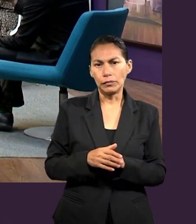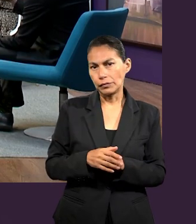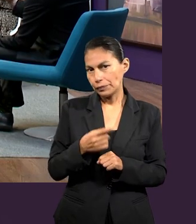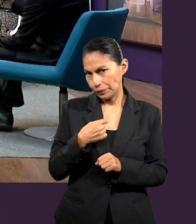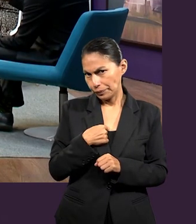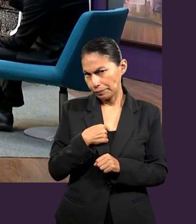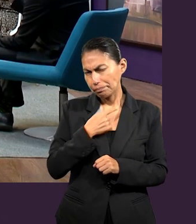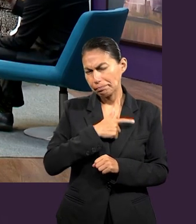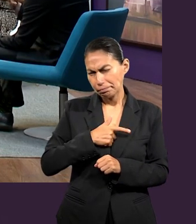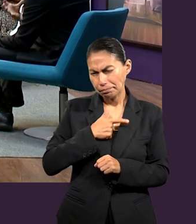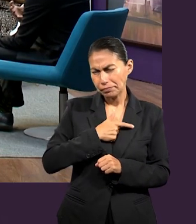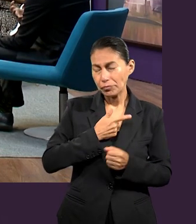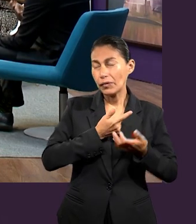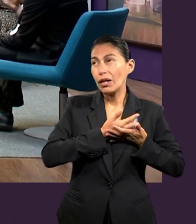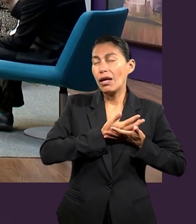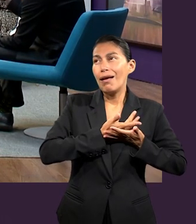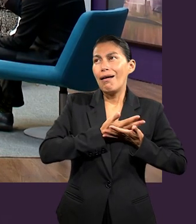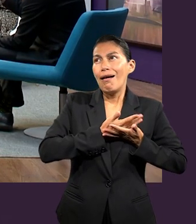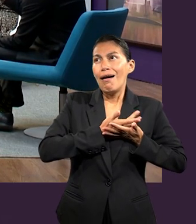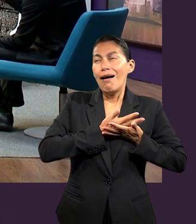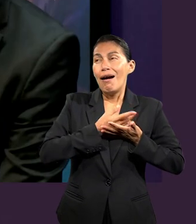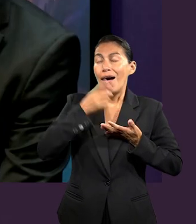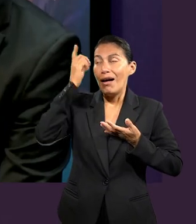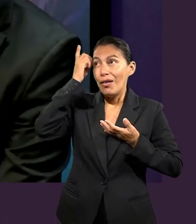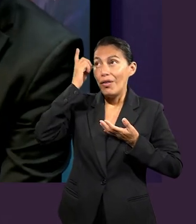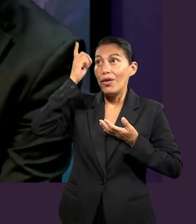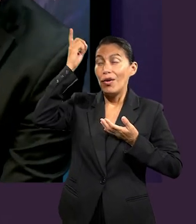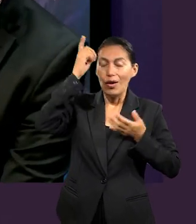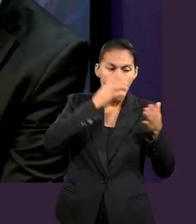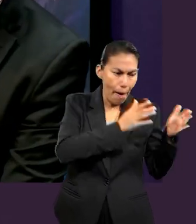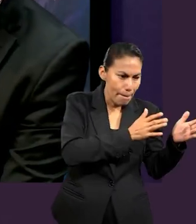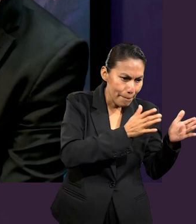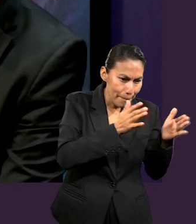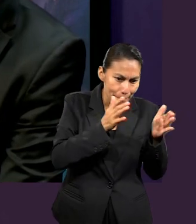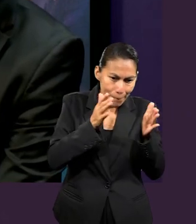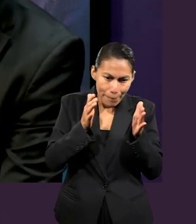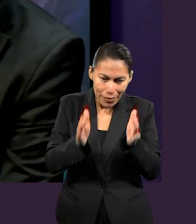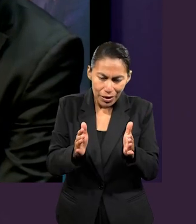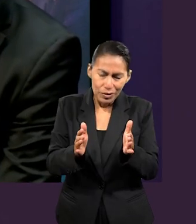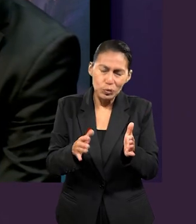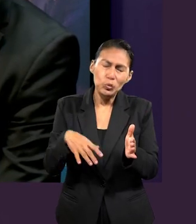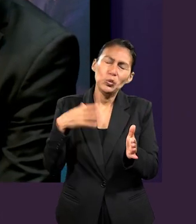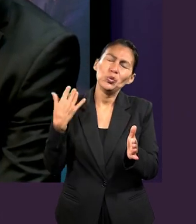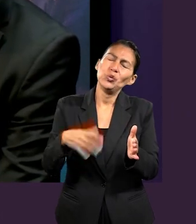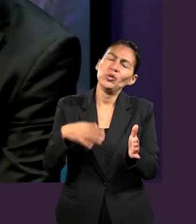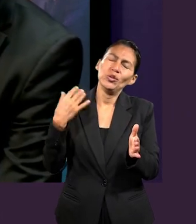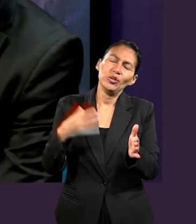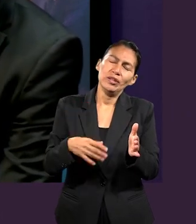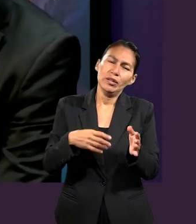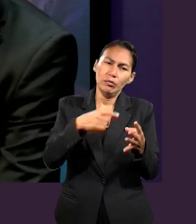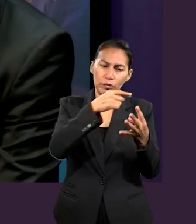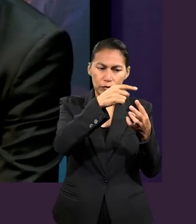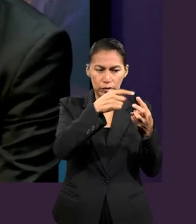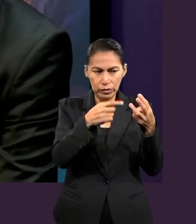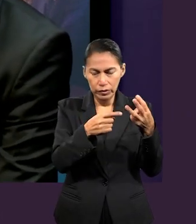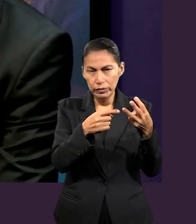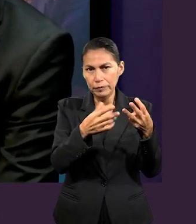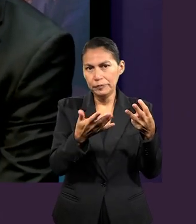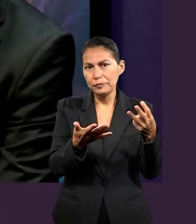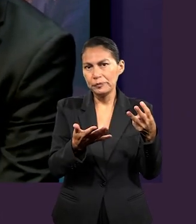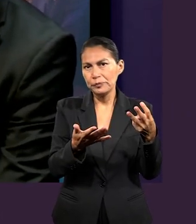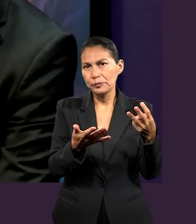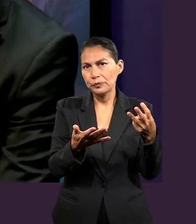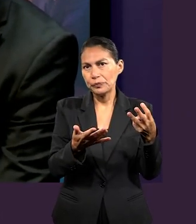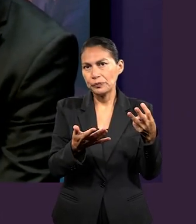me gusta y me llena de esperanza saber que Dios tiene un plan que suena, en estas tres etiquetas,